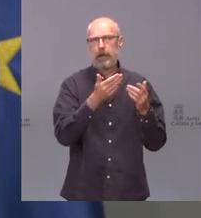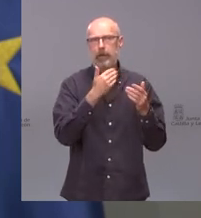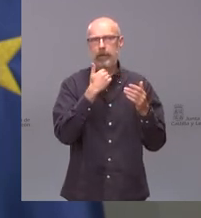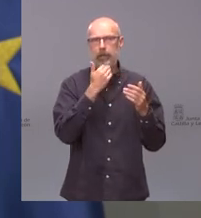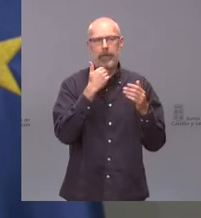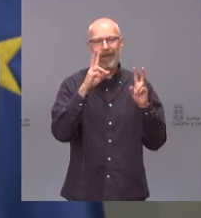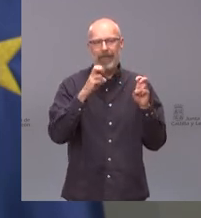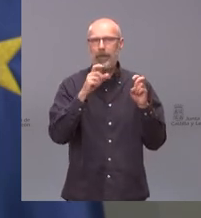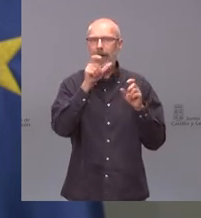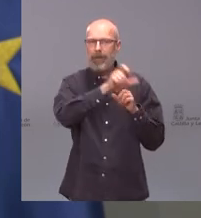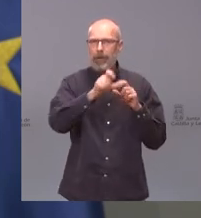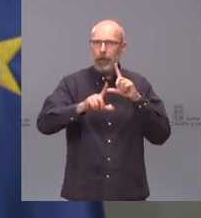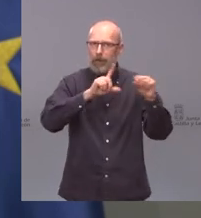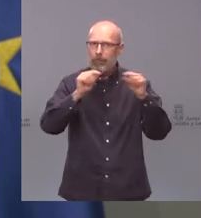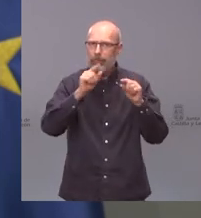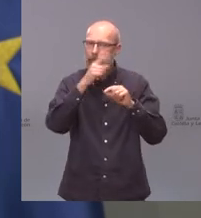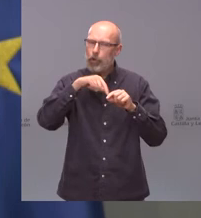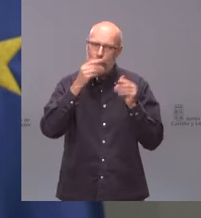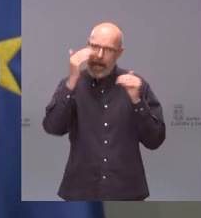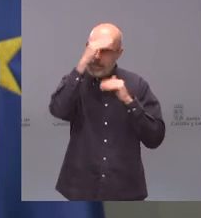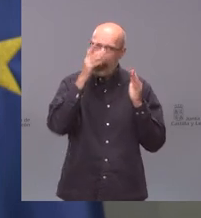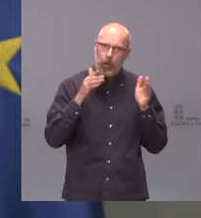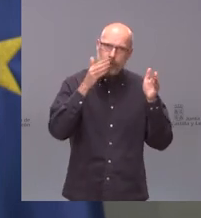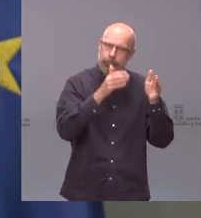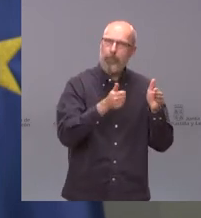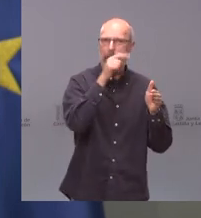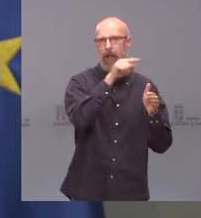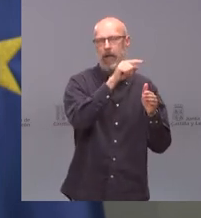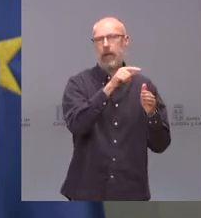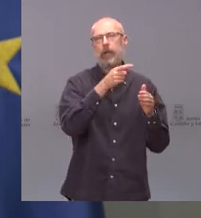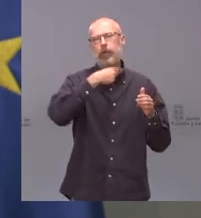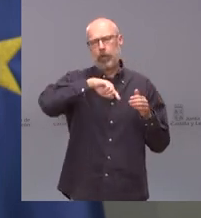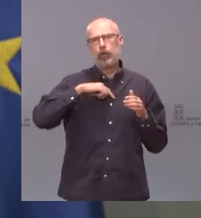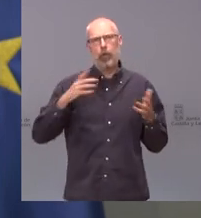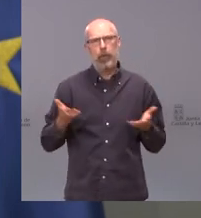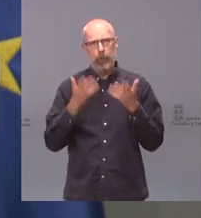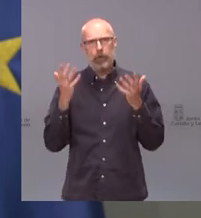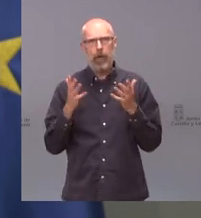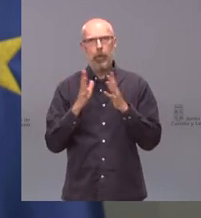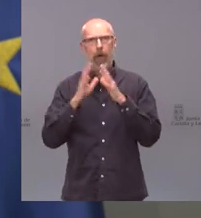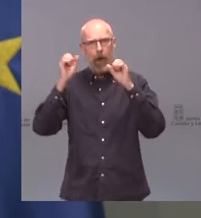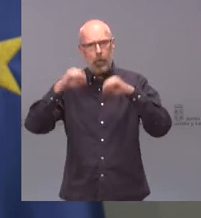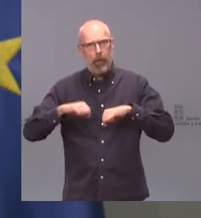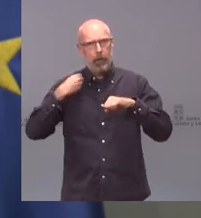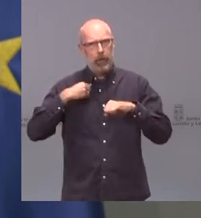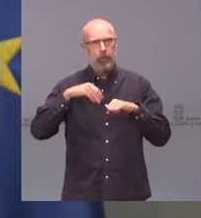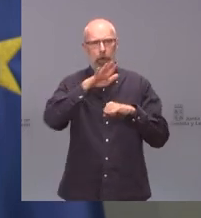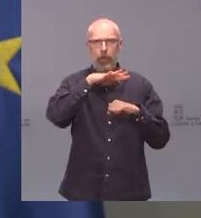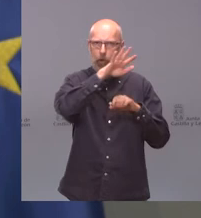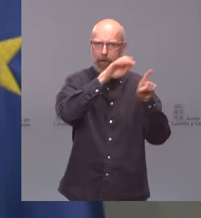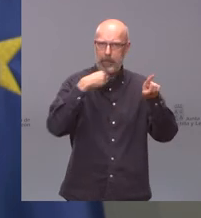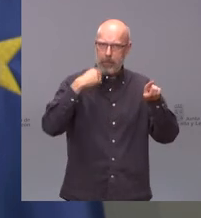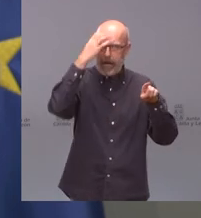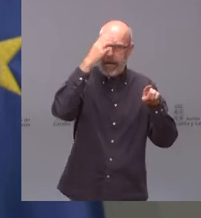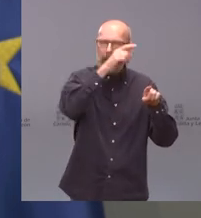demográficas nosotros impulsamos el acuerdo sobre el asunto de Monterarreina pero claro que nosotros no podemos hacer como